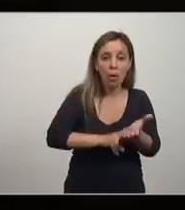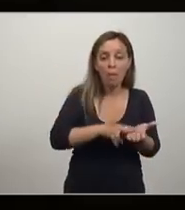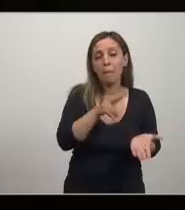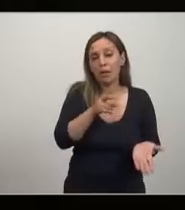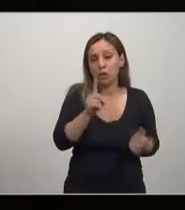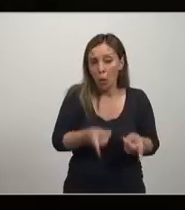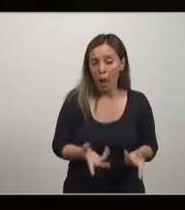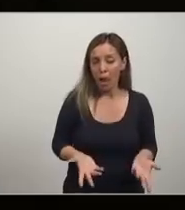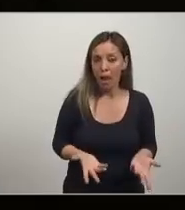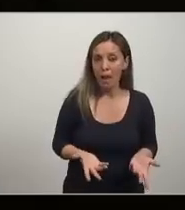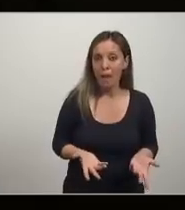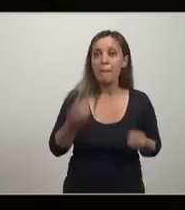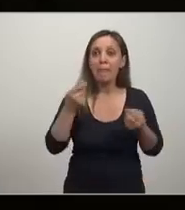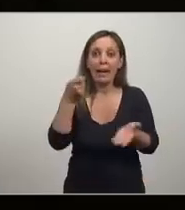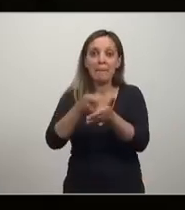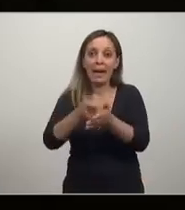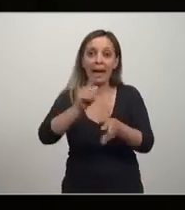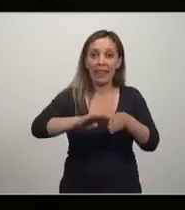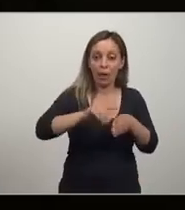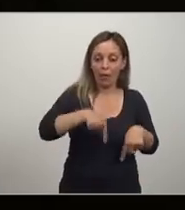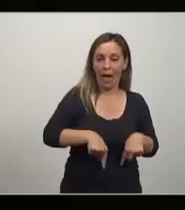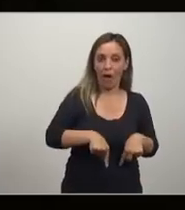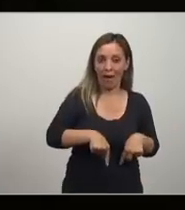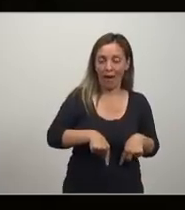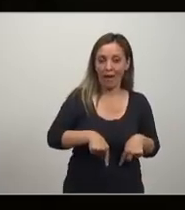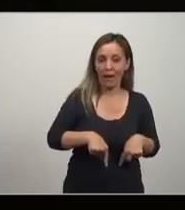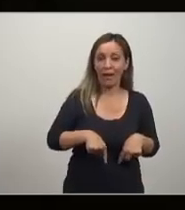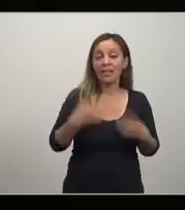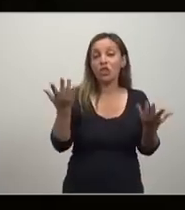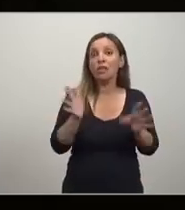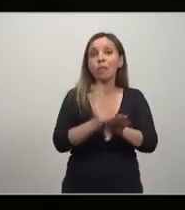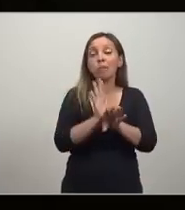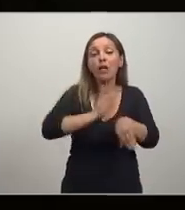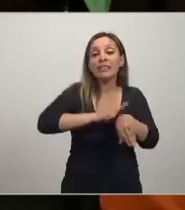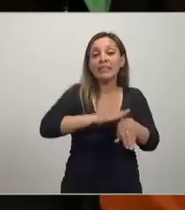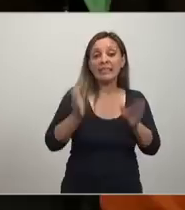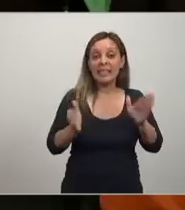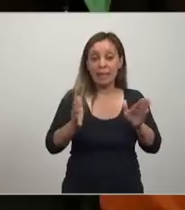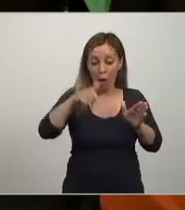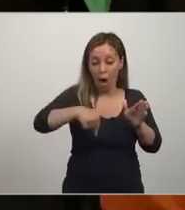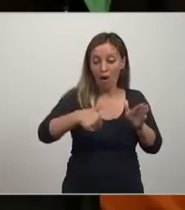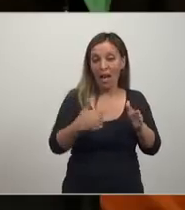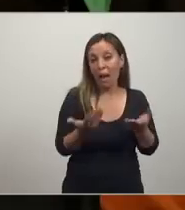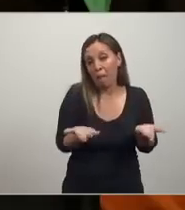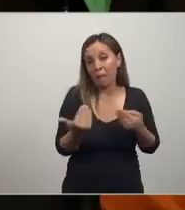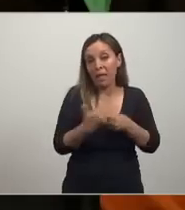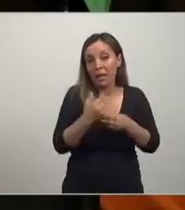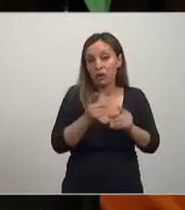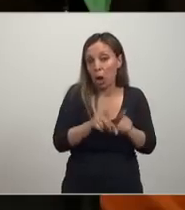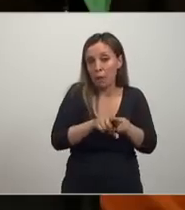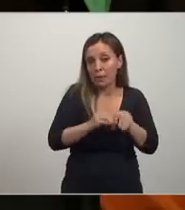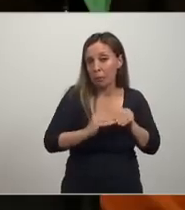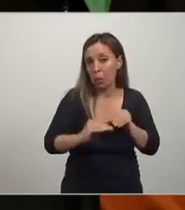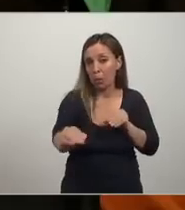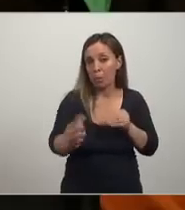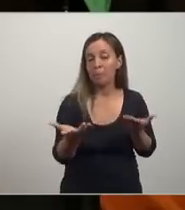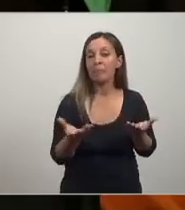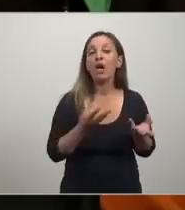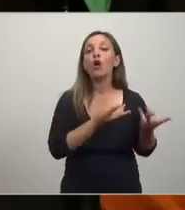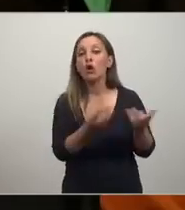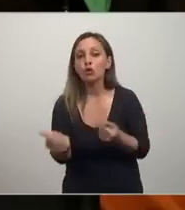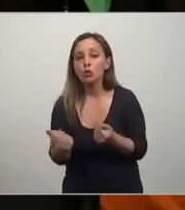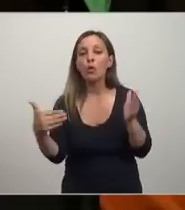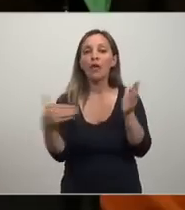para pagar esa deuda entonces intertemporalmente mi riqueza mi ingreso no va a variar el consumo depende